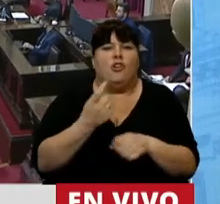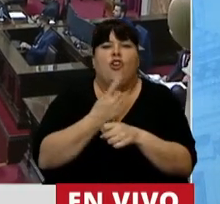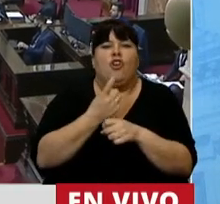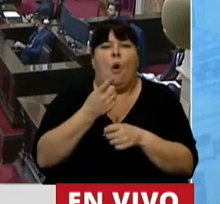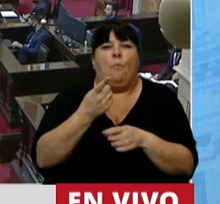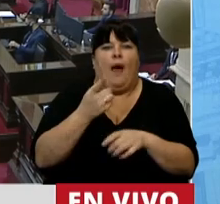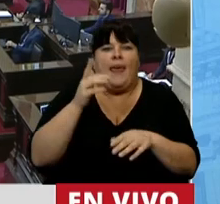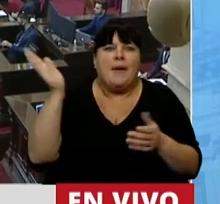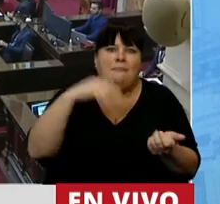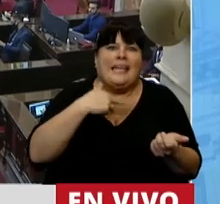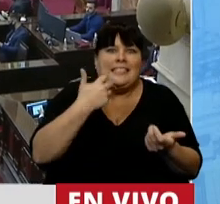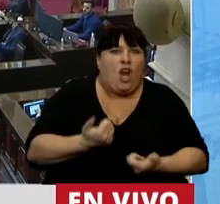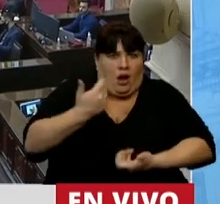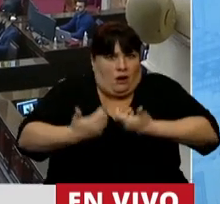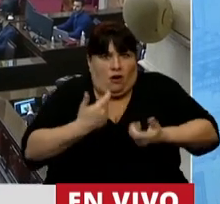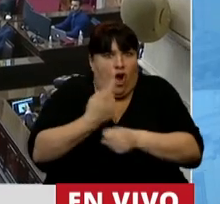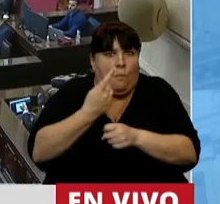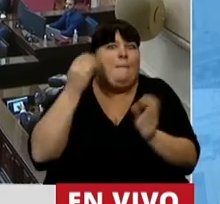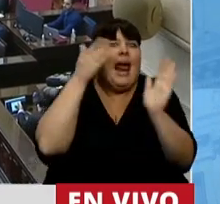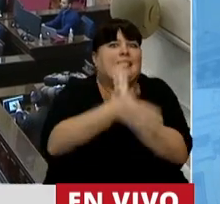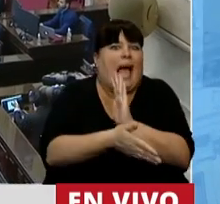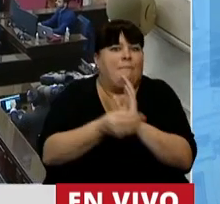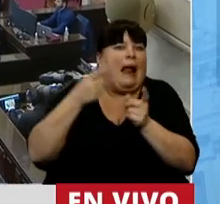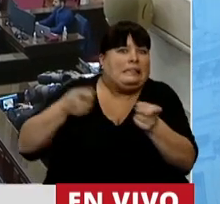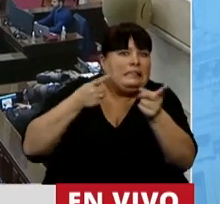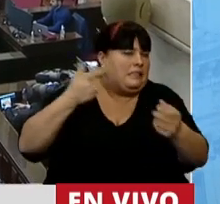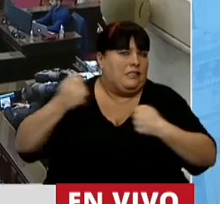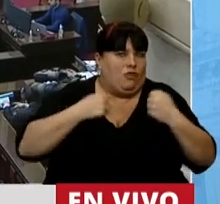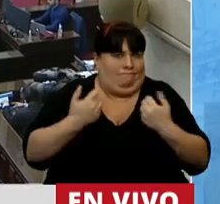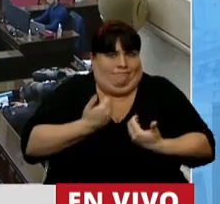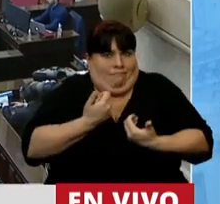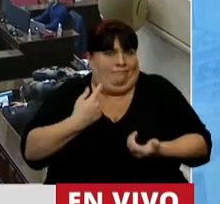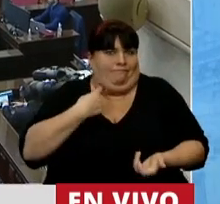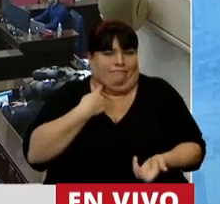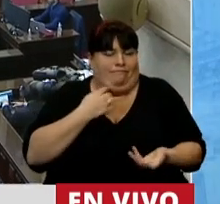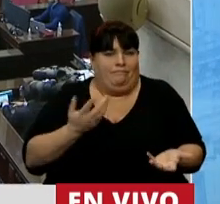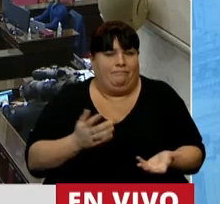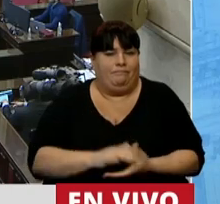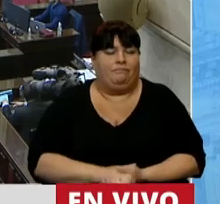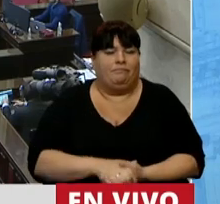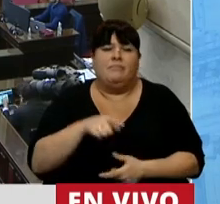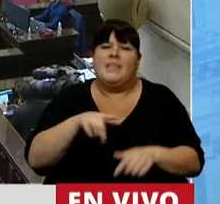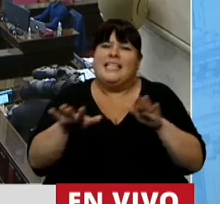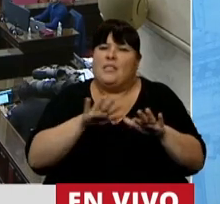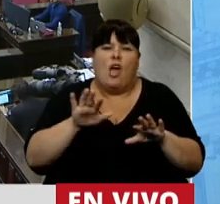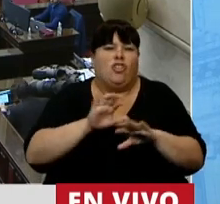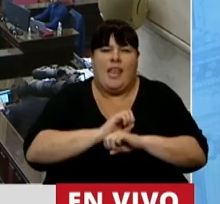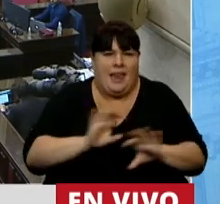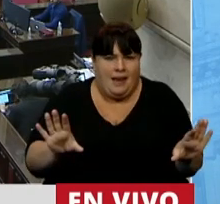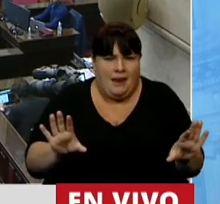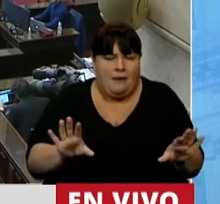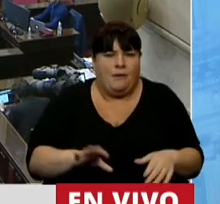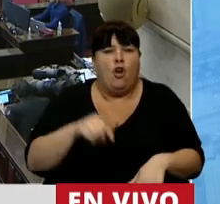podían cargar más niños en brazos para huir de la persecución. Son situaciones límites.